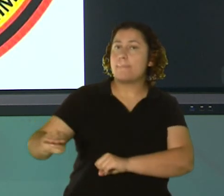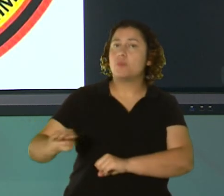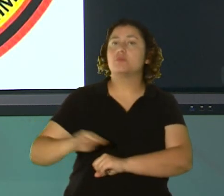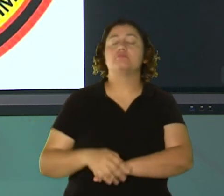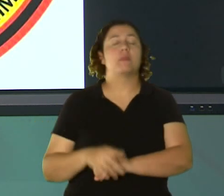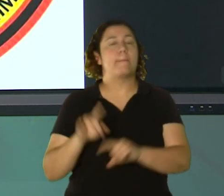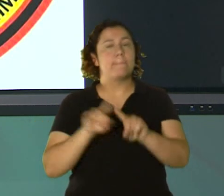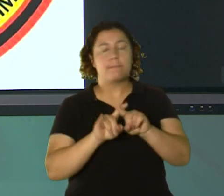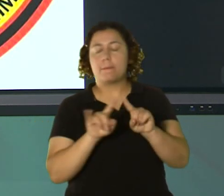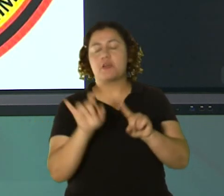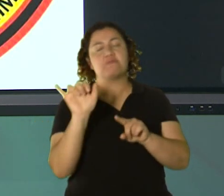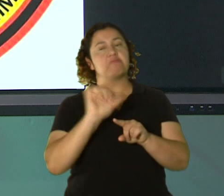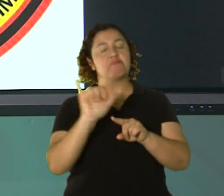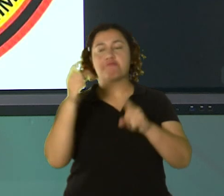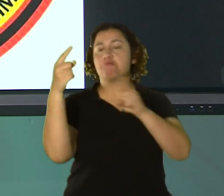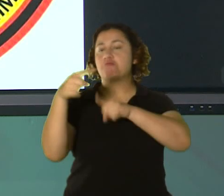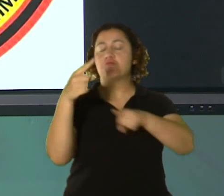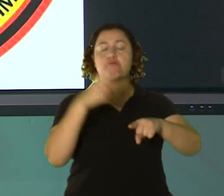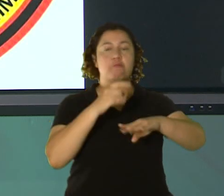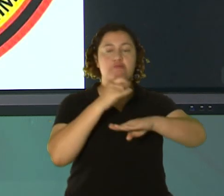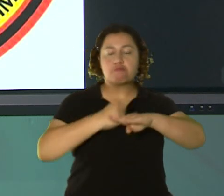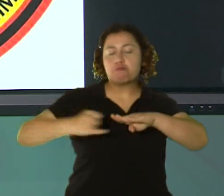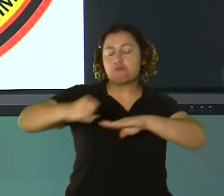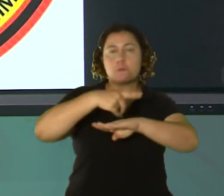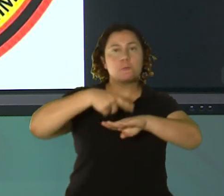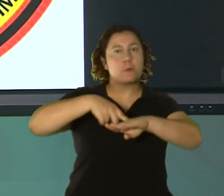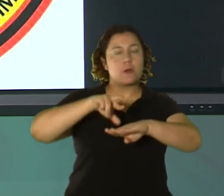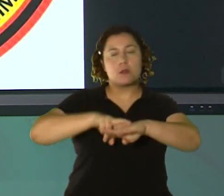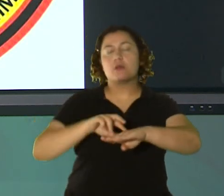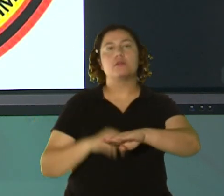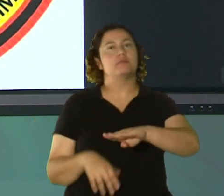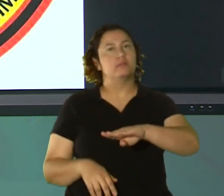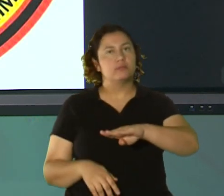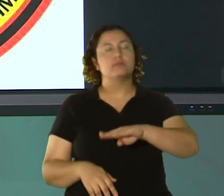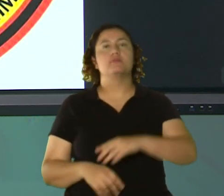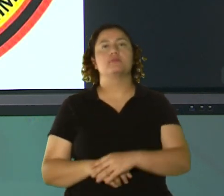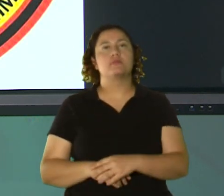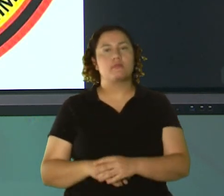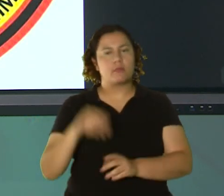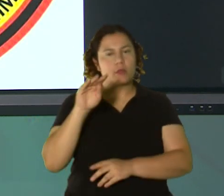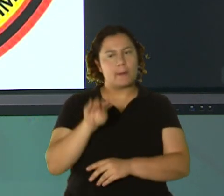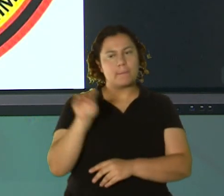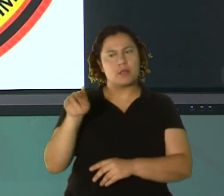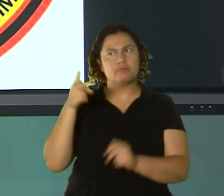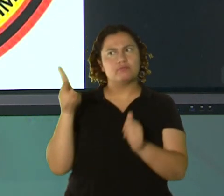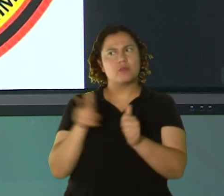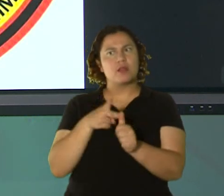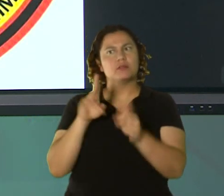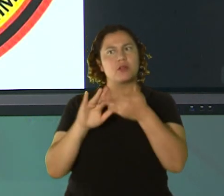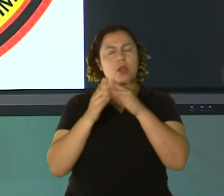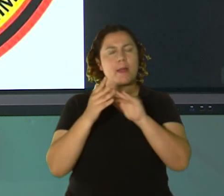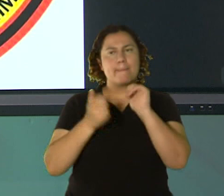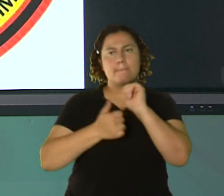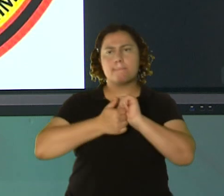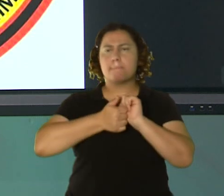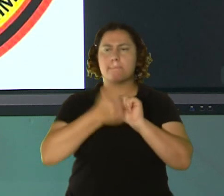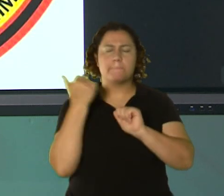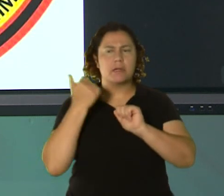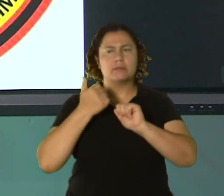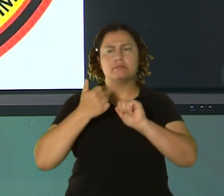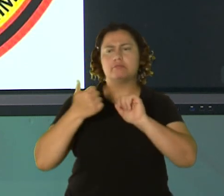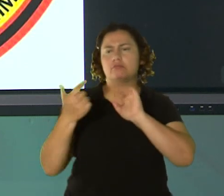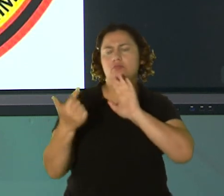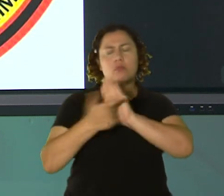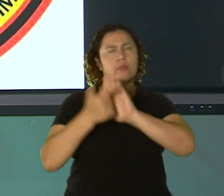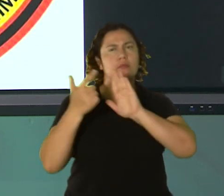podría estar pasando en todo Puerto Rico, en algún otro lugar, en ciudades bastante concurridas. Bayamón es la segunda ciudad más concurrida en Puerto